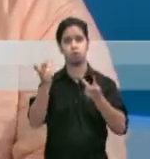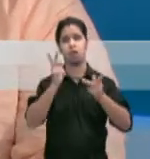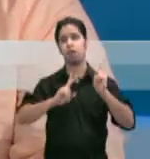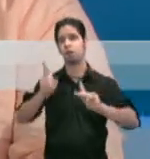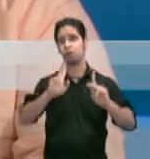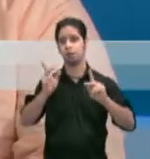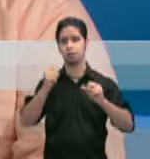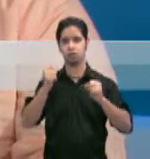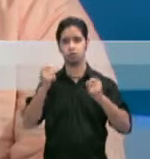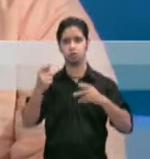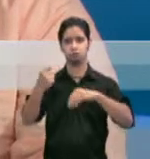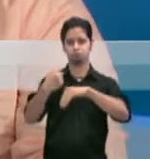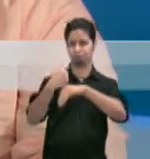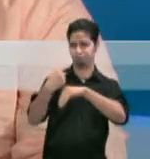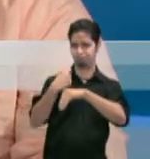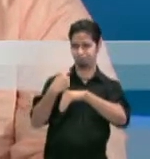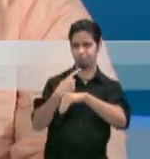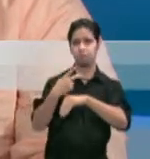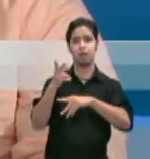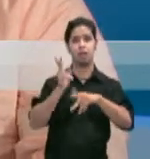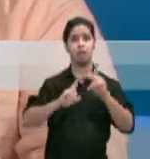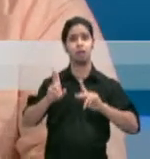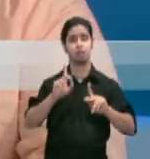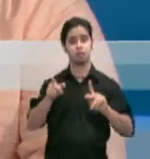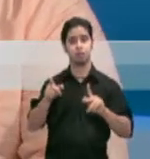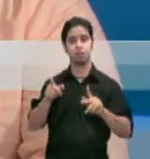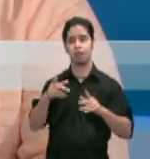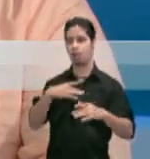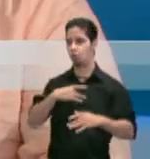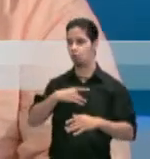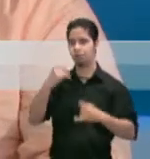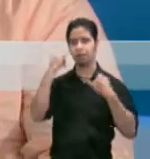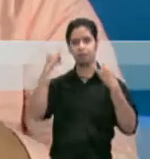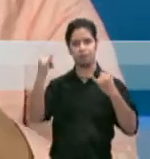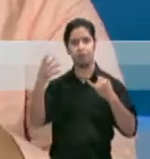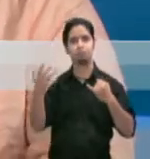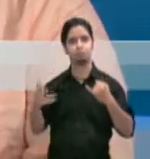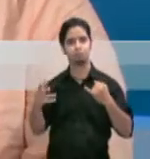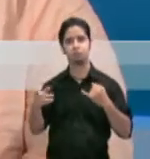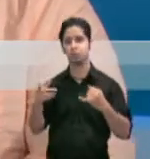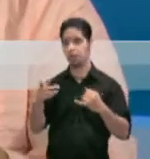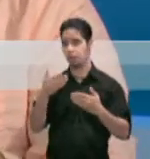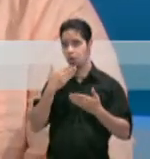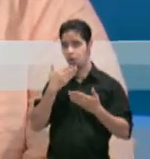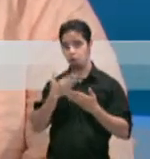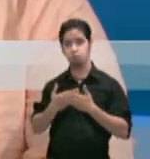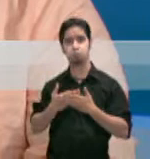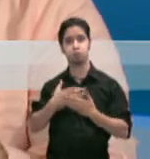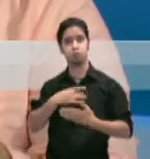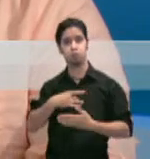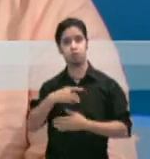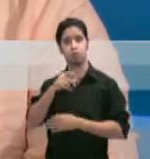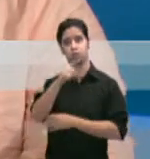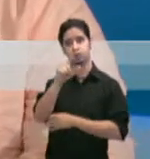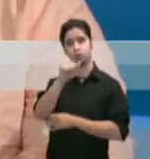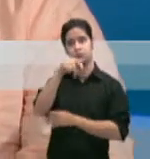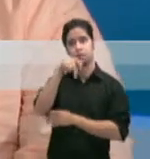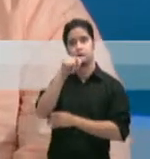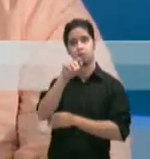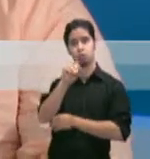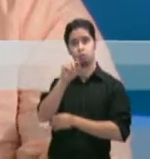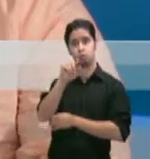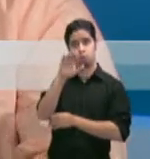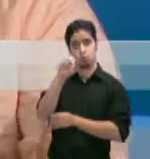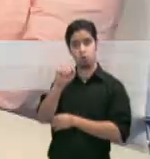tantos y tantos mensajes de personas que le encanta lo que hacemos, que le encanta un zapato.com, que es algo diferente, que les pueda ayudar.